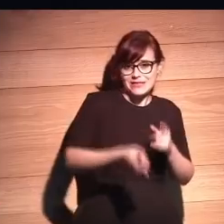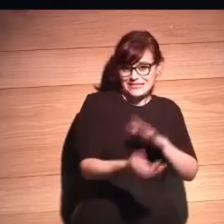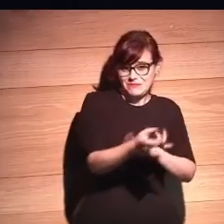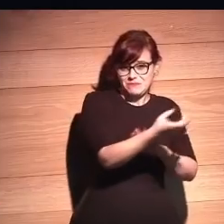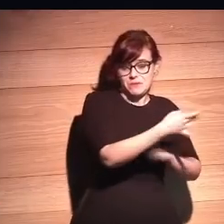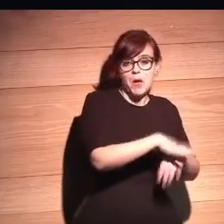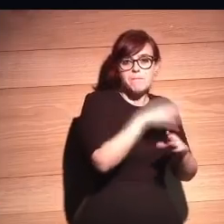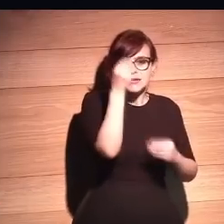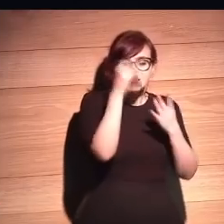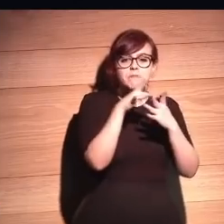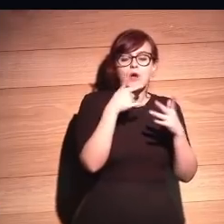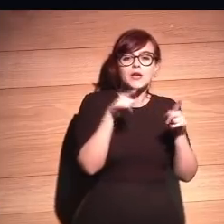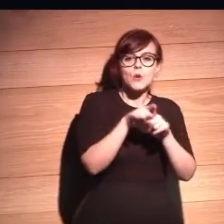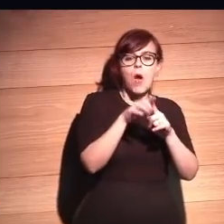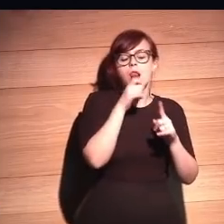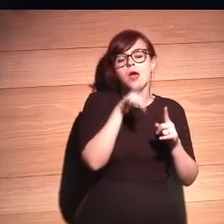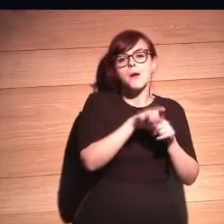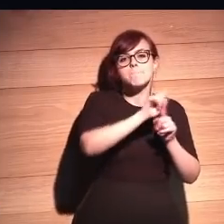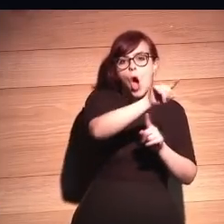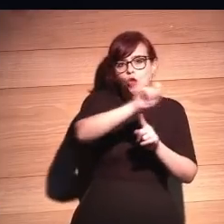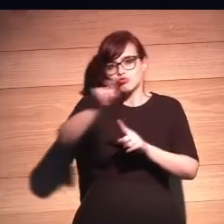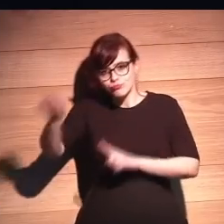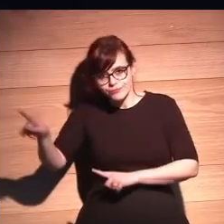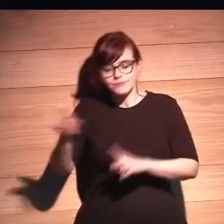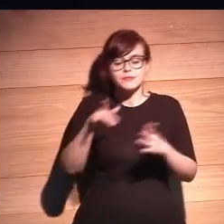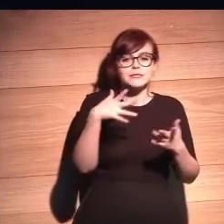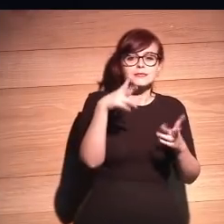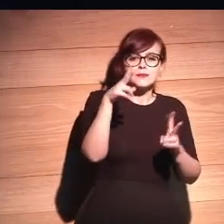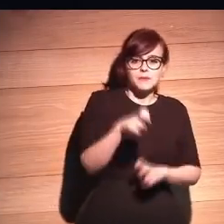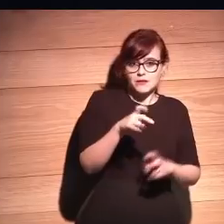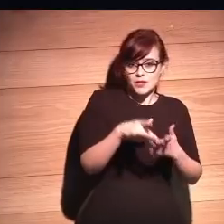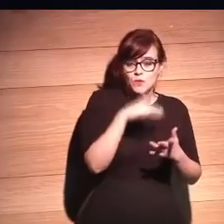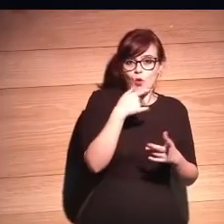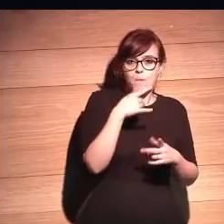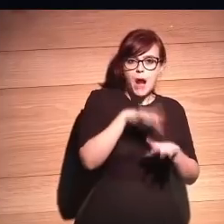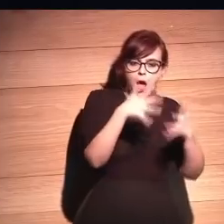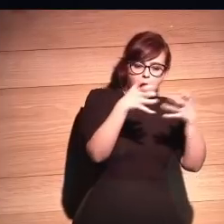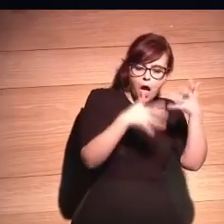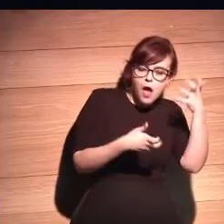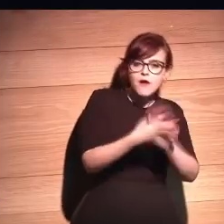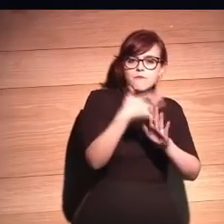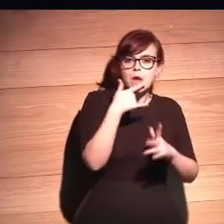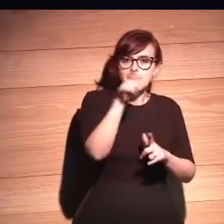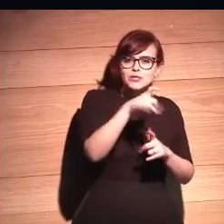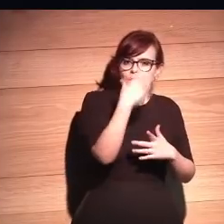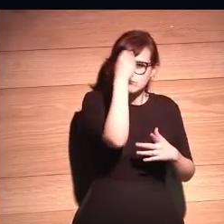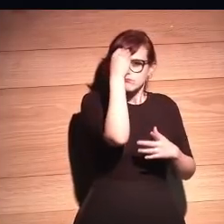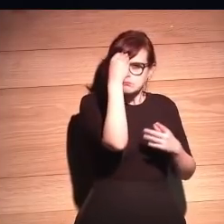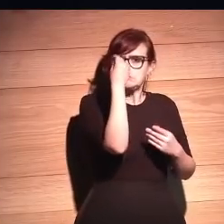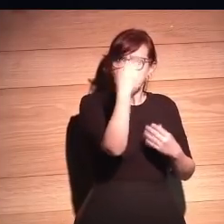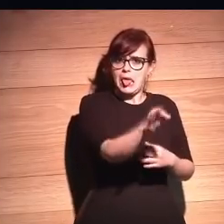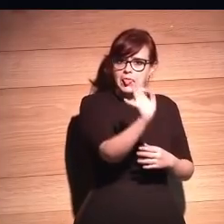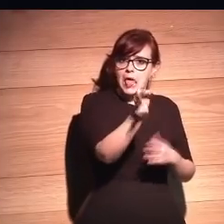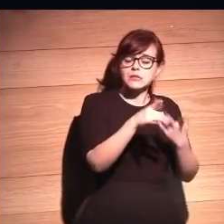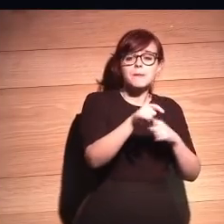nadie lo piensa, pero generando los bots, haciendo un sistema de hacerlos creíbles. Y estaba hablando